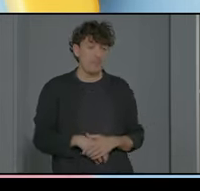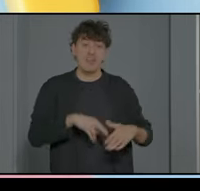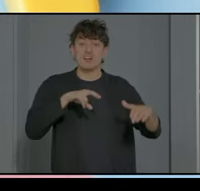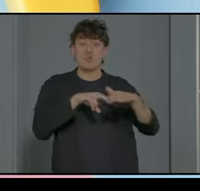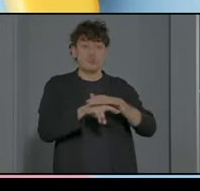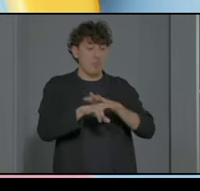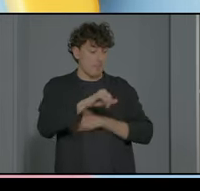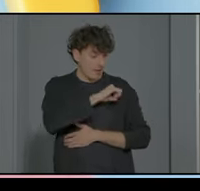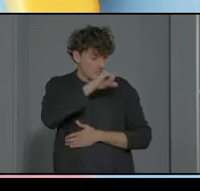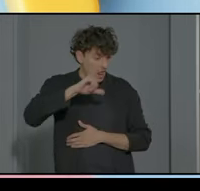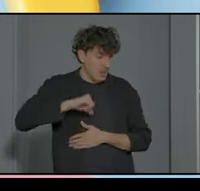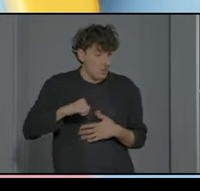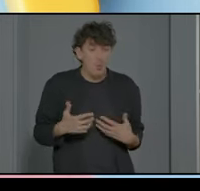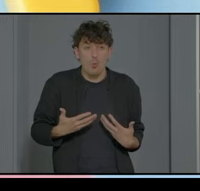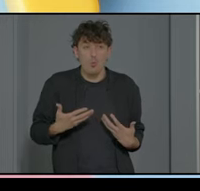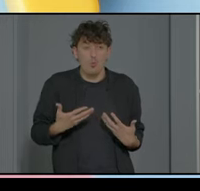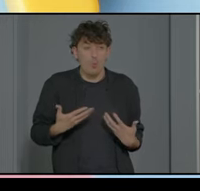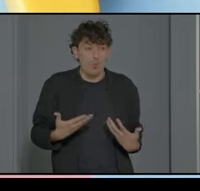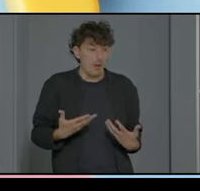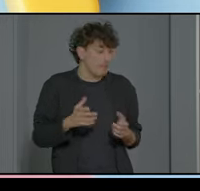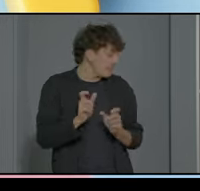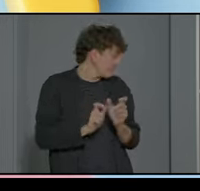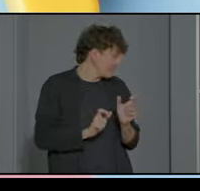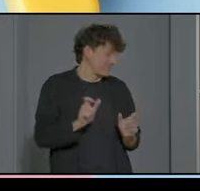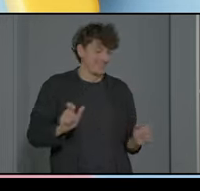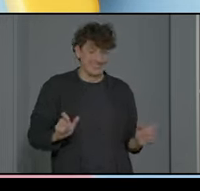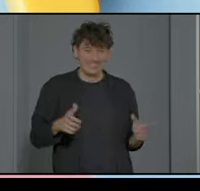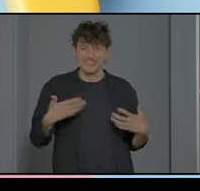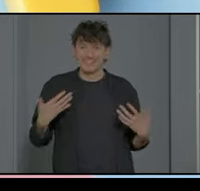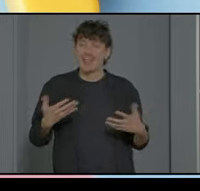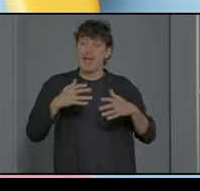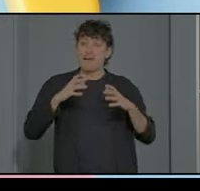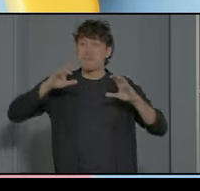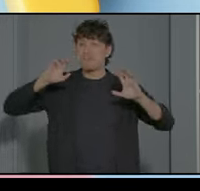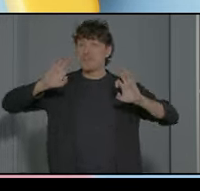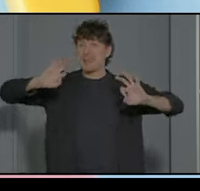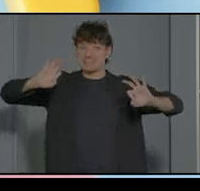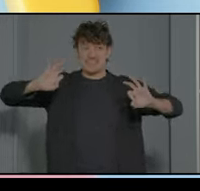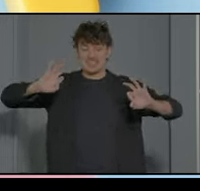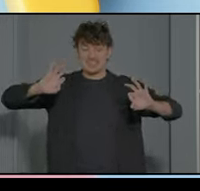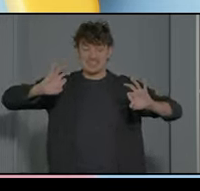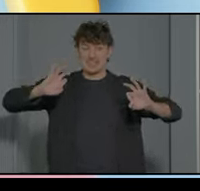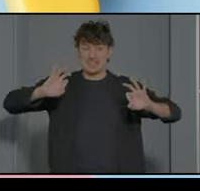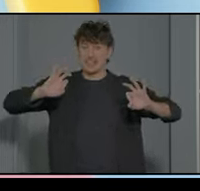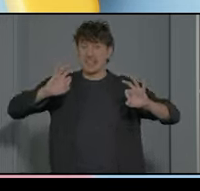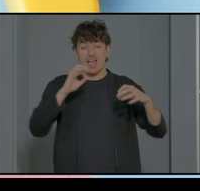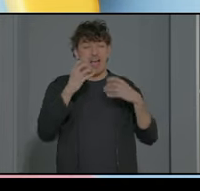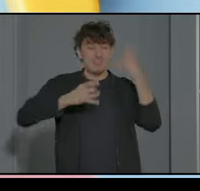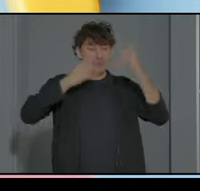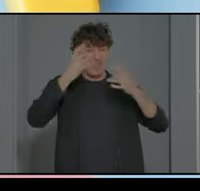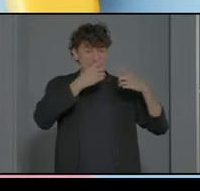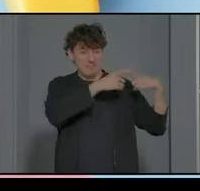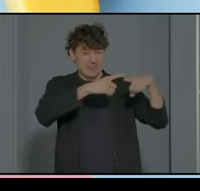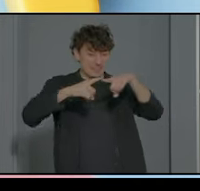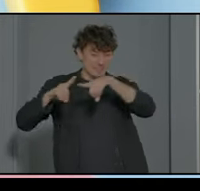recursos personales vamos a contar con la presencia y colaboración de especialistas especialistas de las diferentes actividades con las